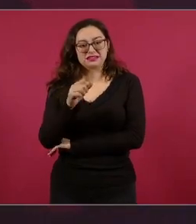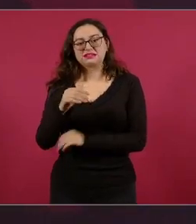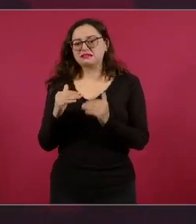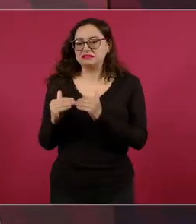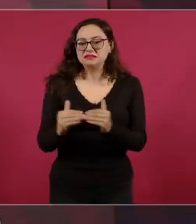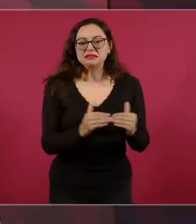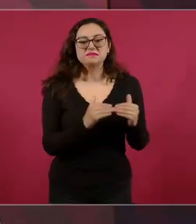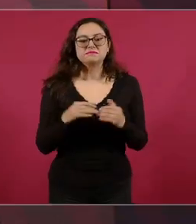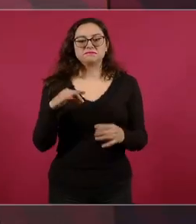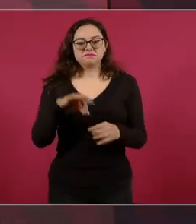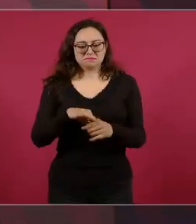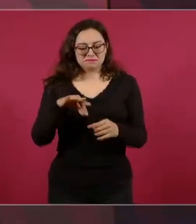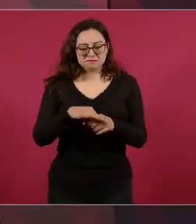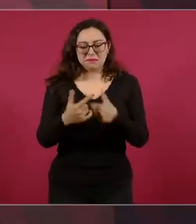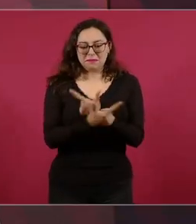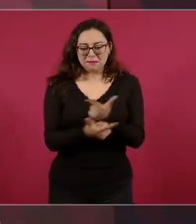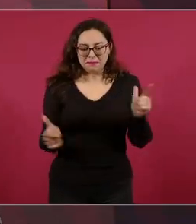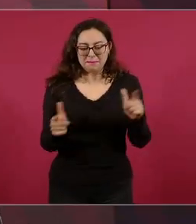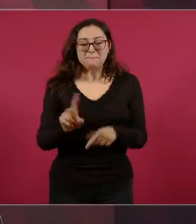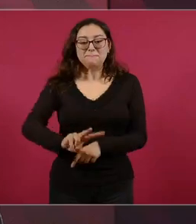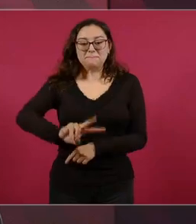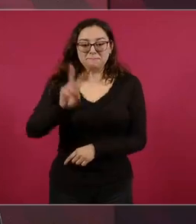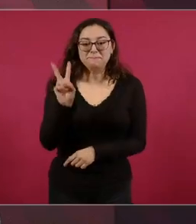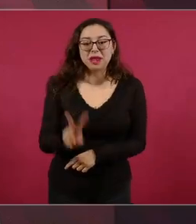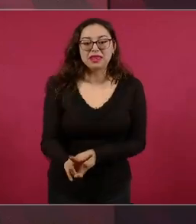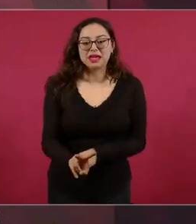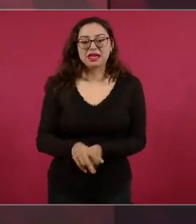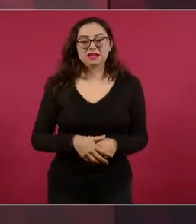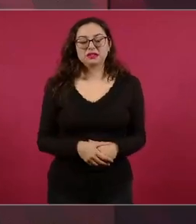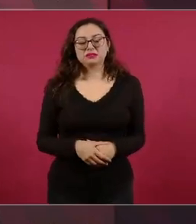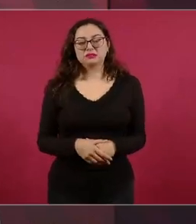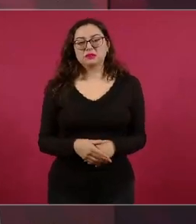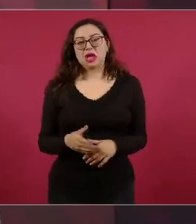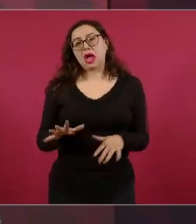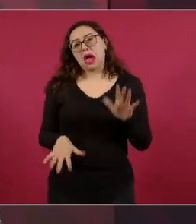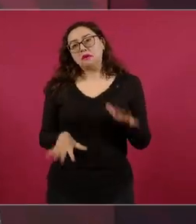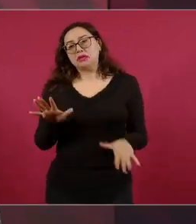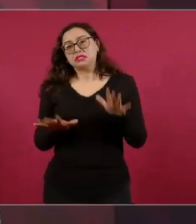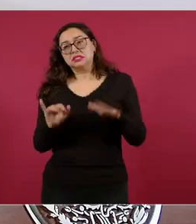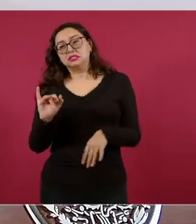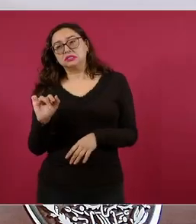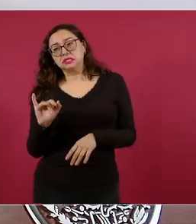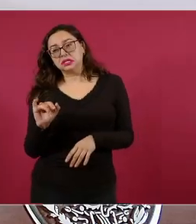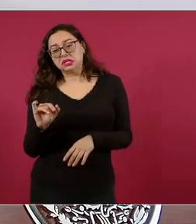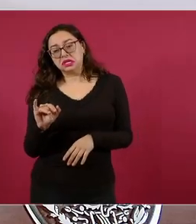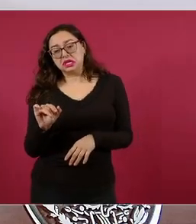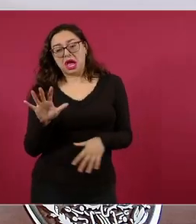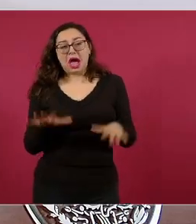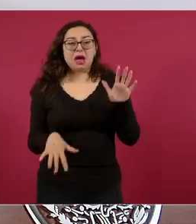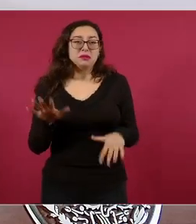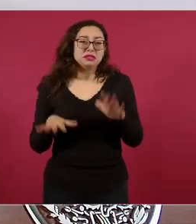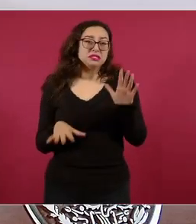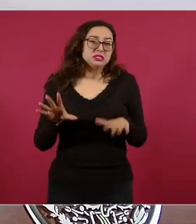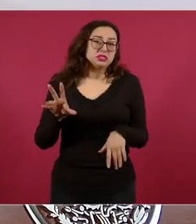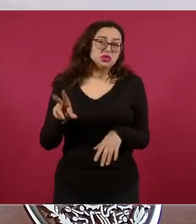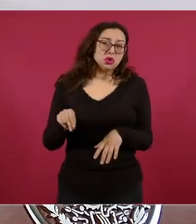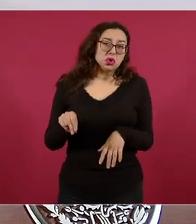no somos demócratas de conveniencia o simuladores,